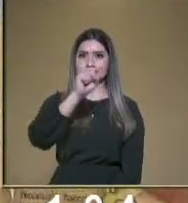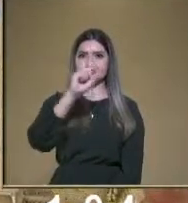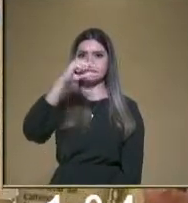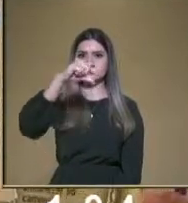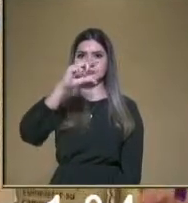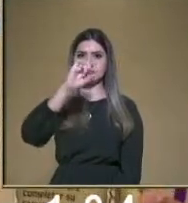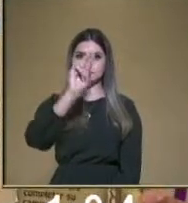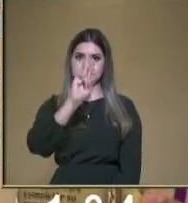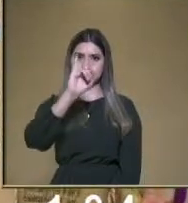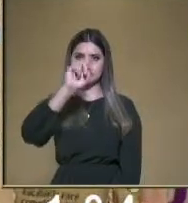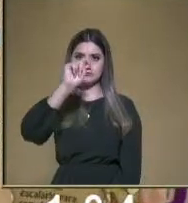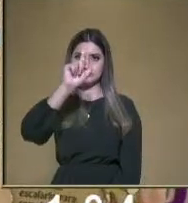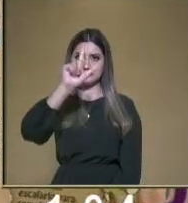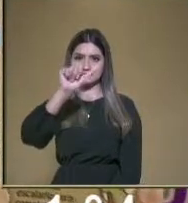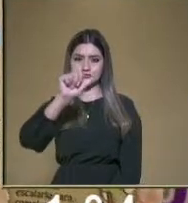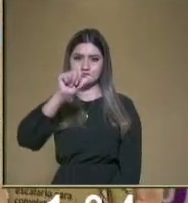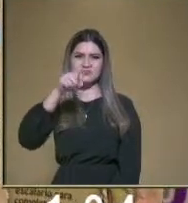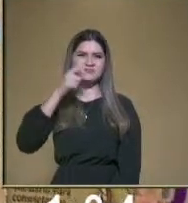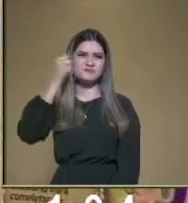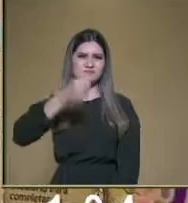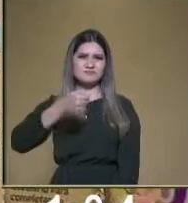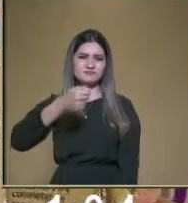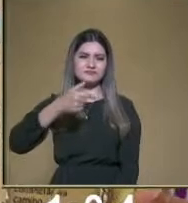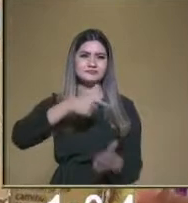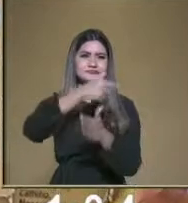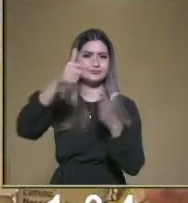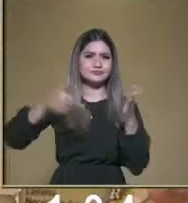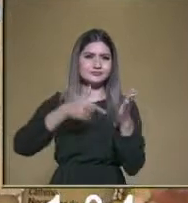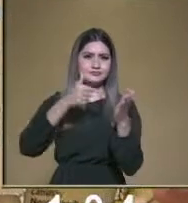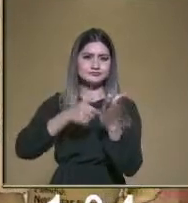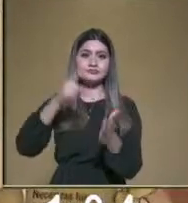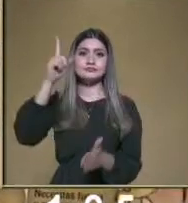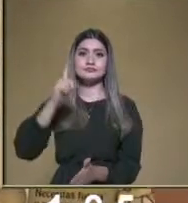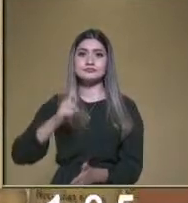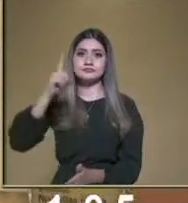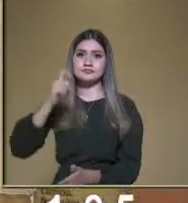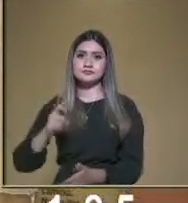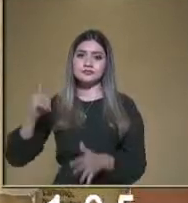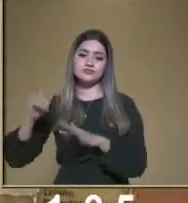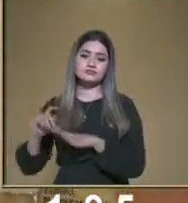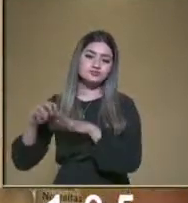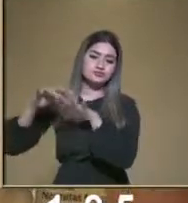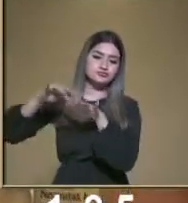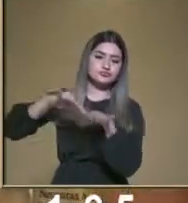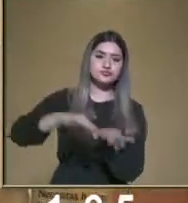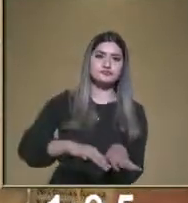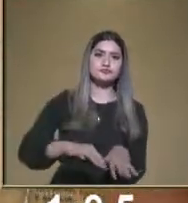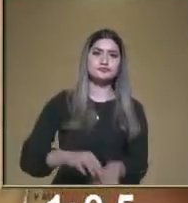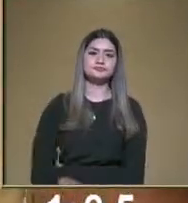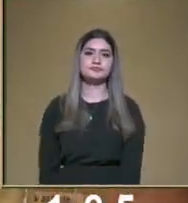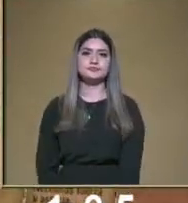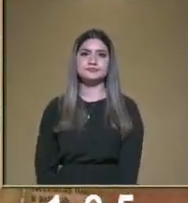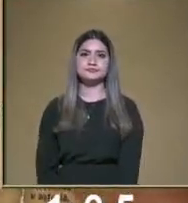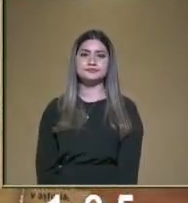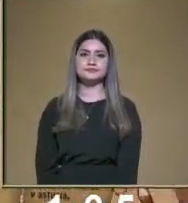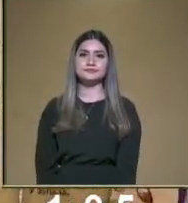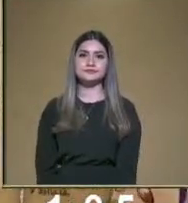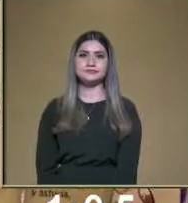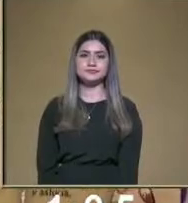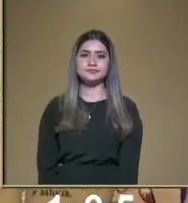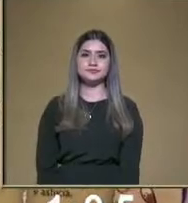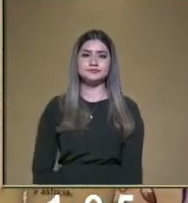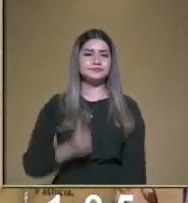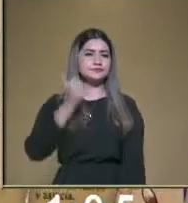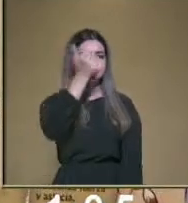Iscuintla significa el lugar donde tiene que cruzar el agua. Bueno, ese es un inframundo, es un reto. Tienen que ir, bueno, los alumnos,